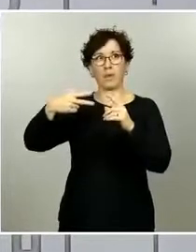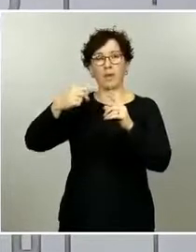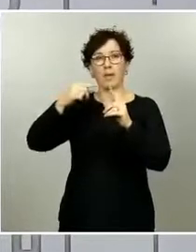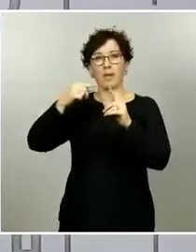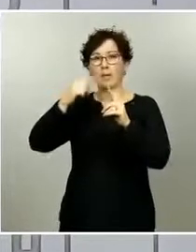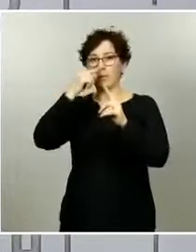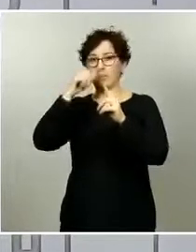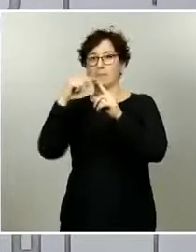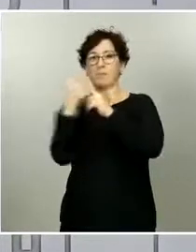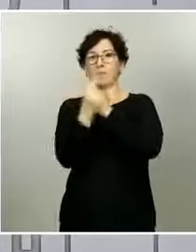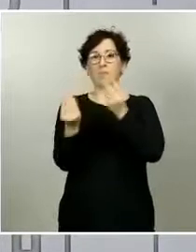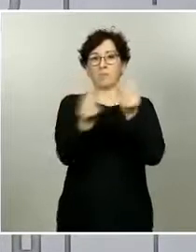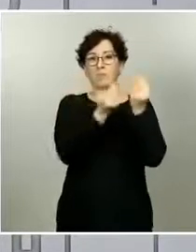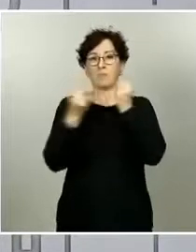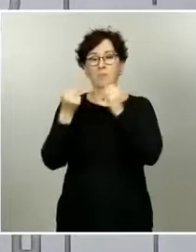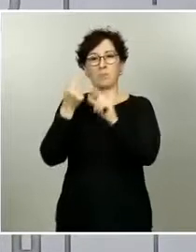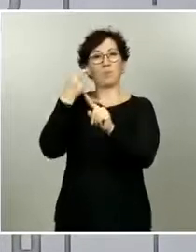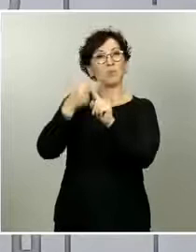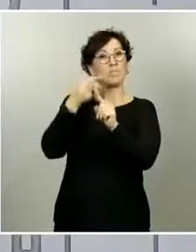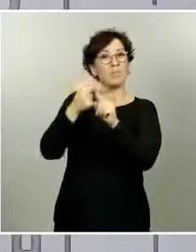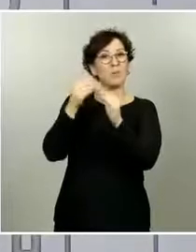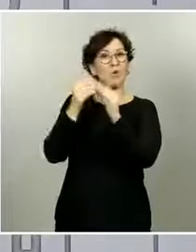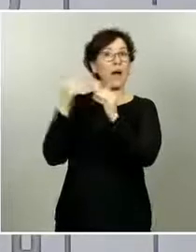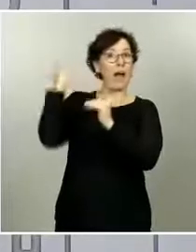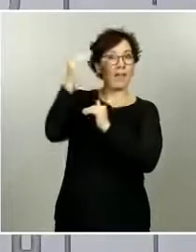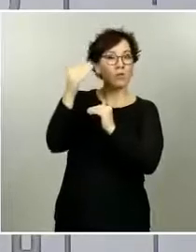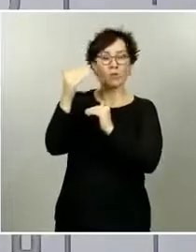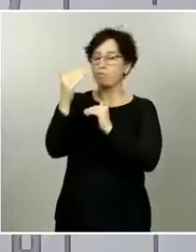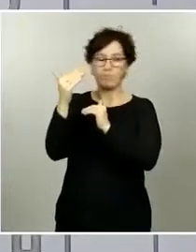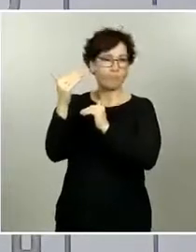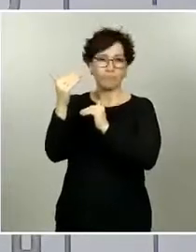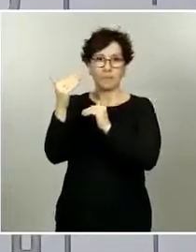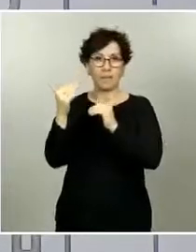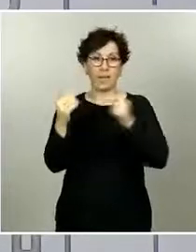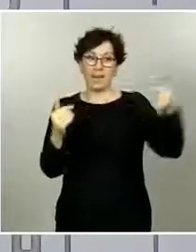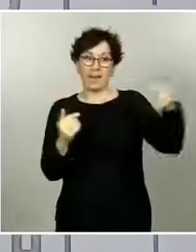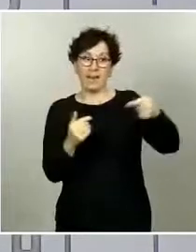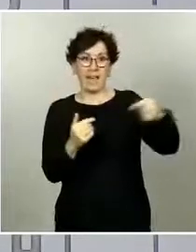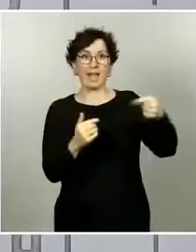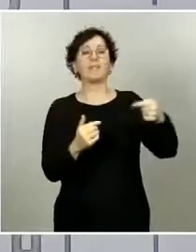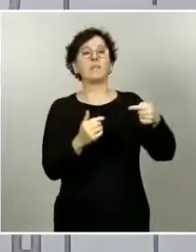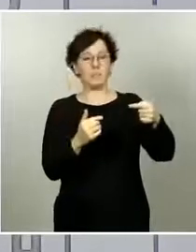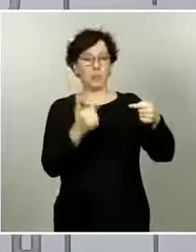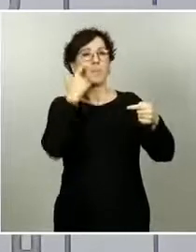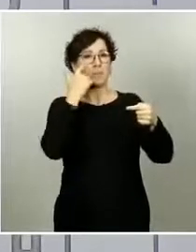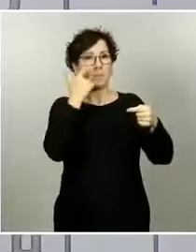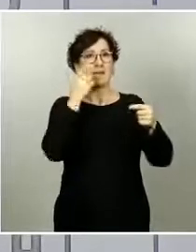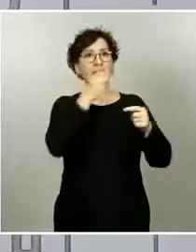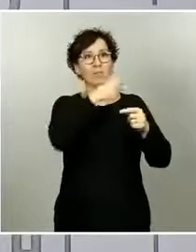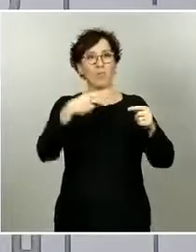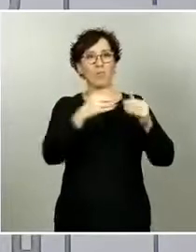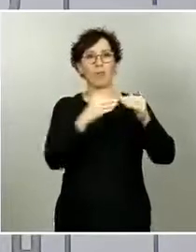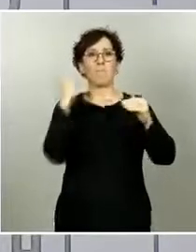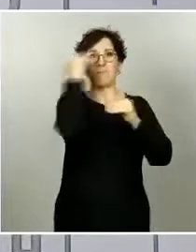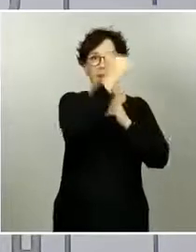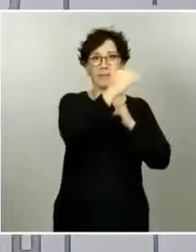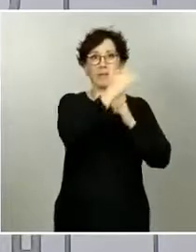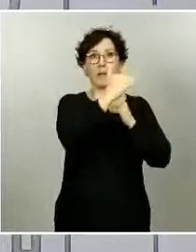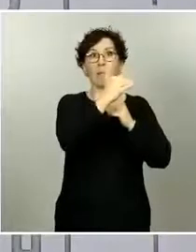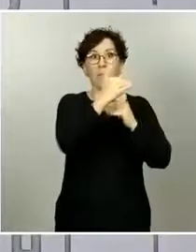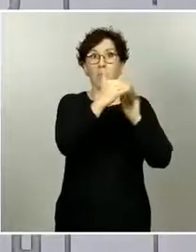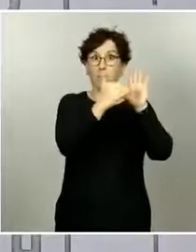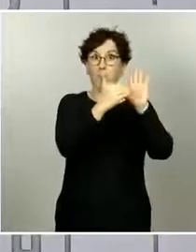positivo alto no es posible. Un valor predictivo negativo